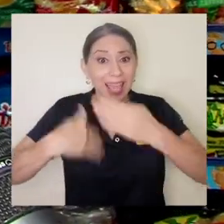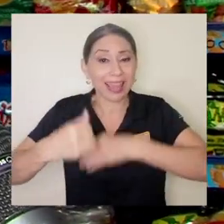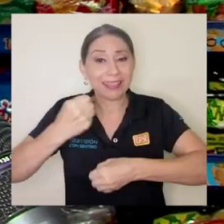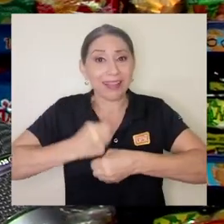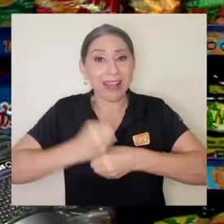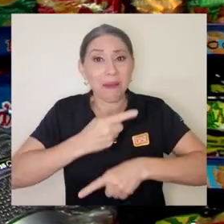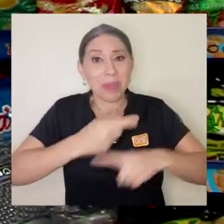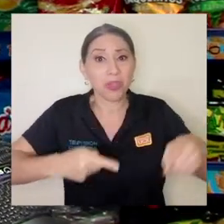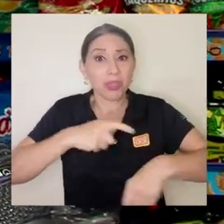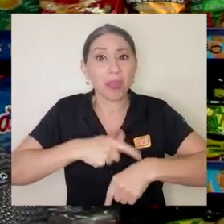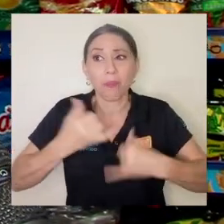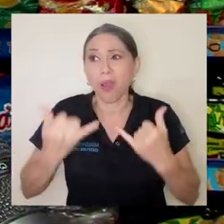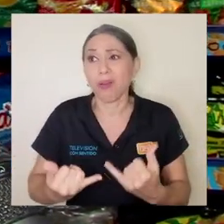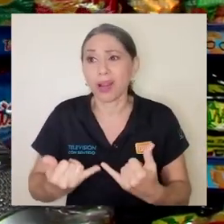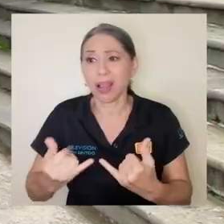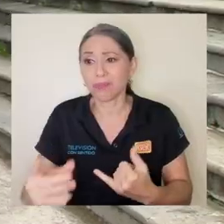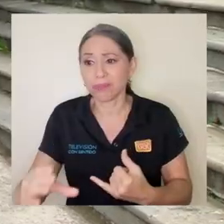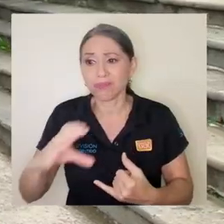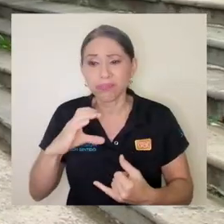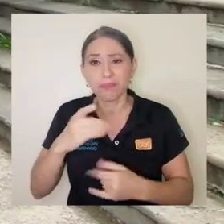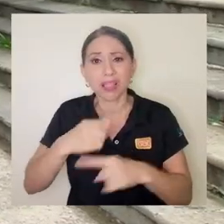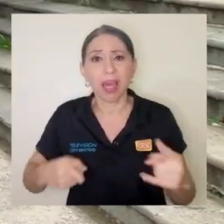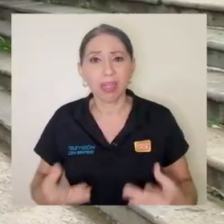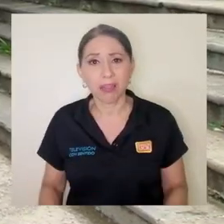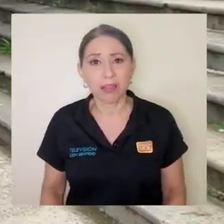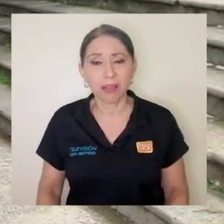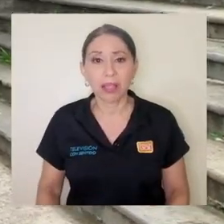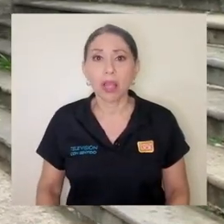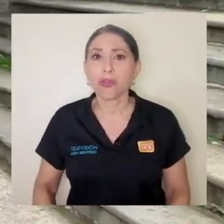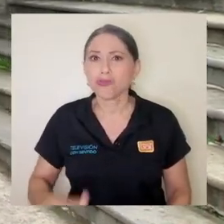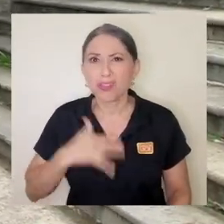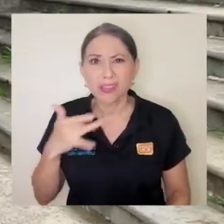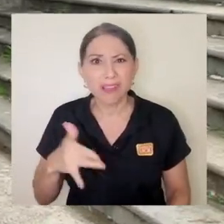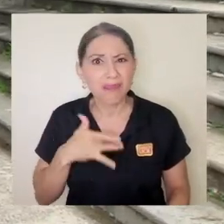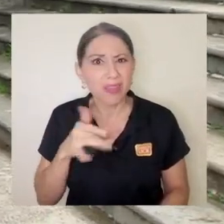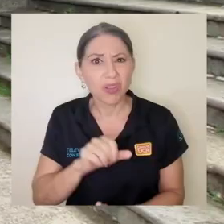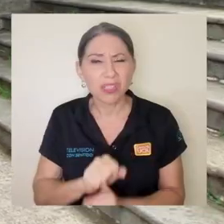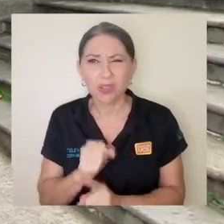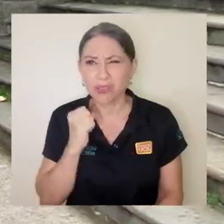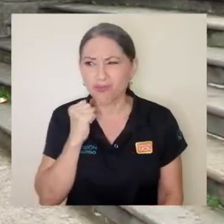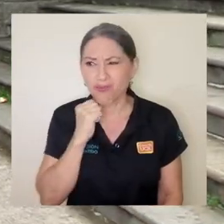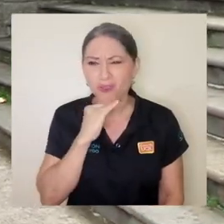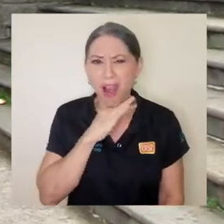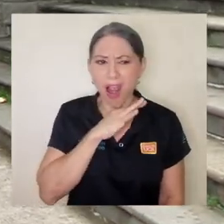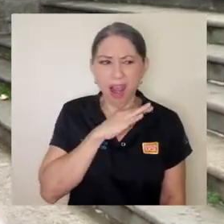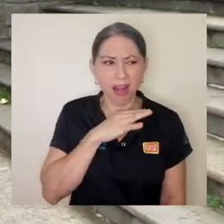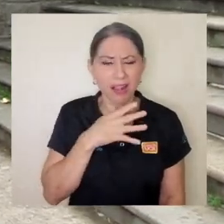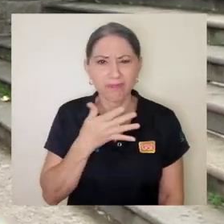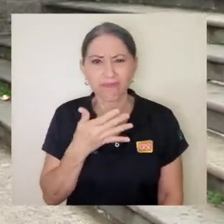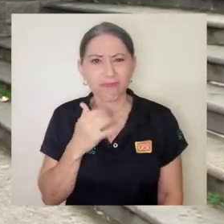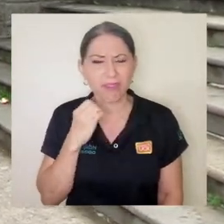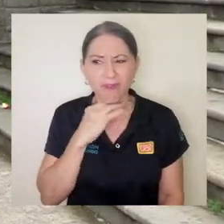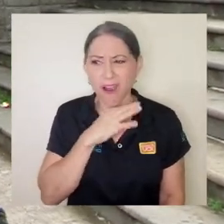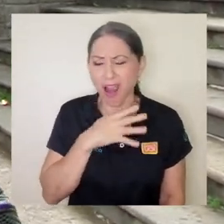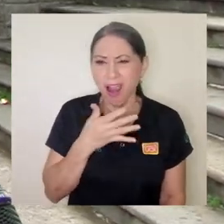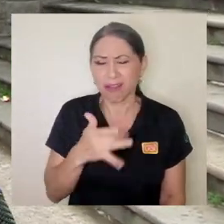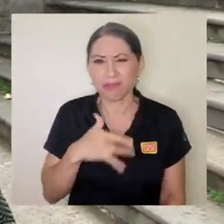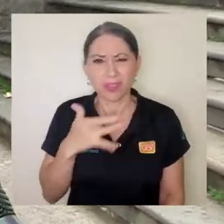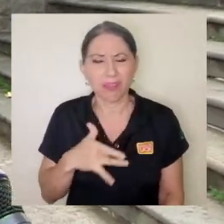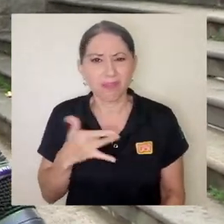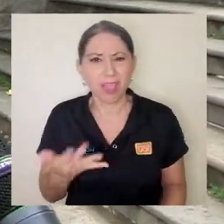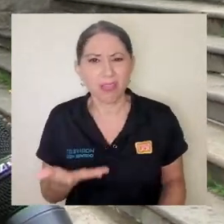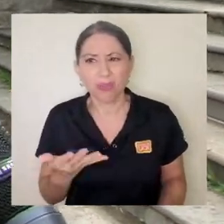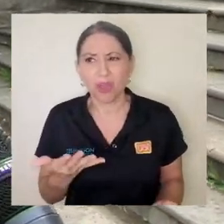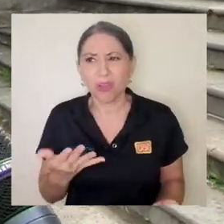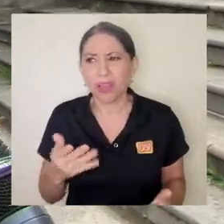pues gana la mitad y ahí, sí. Yo he sentido una situación rarísima, nada más, he sentido por el hecho de